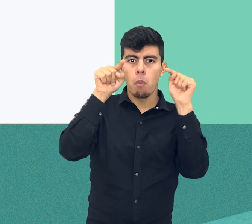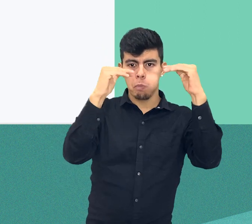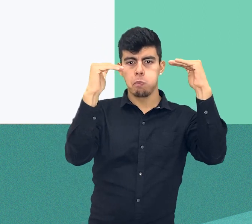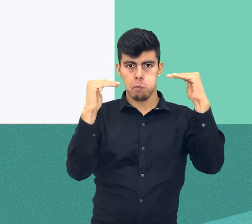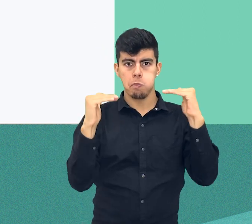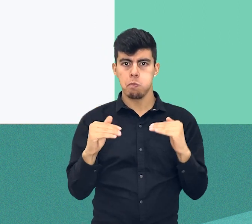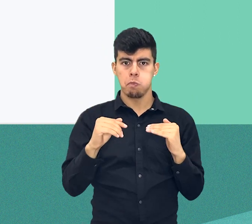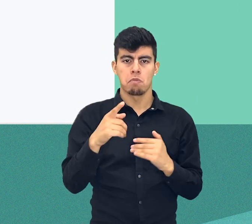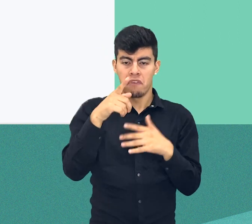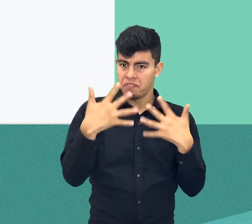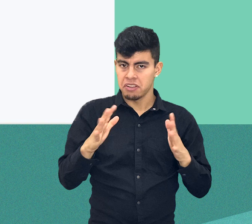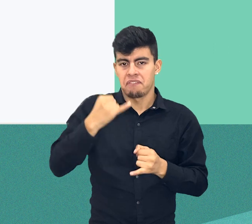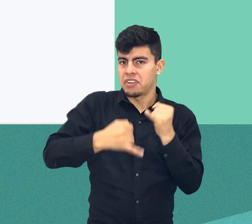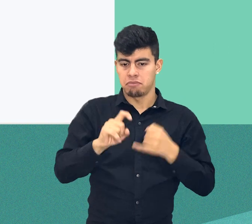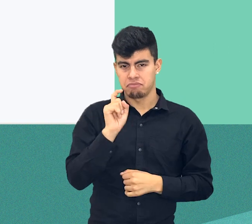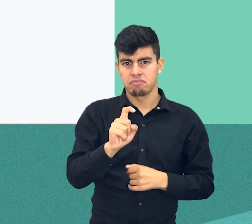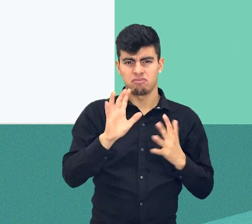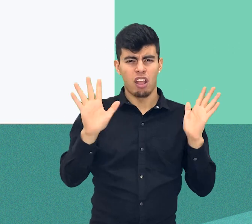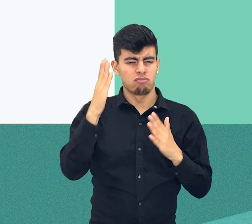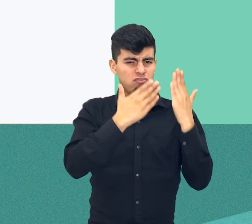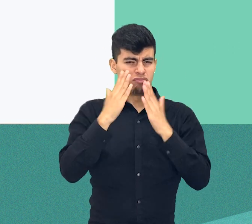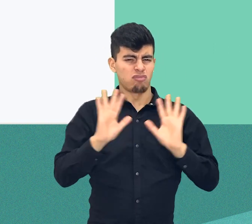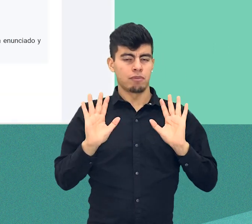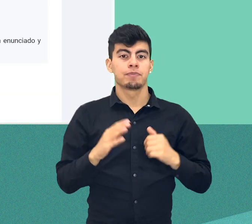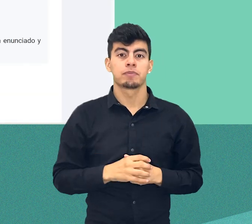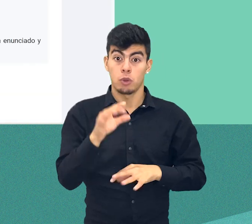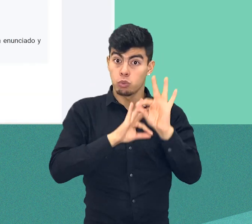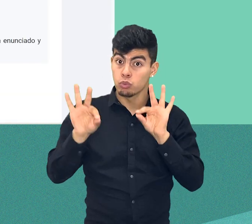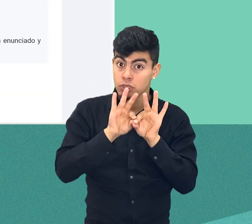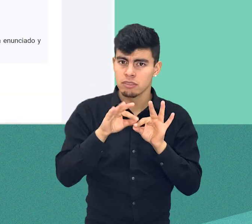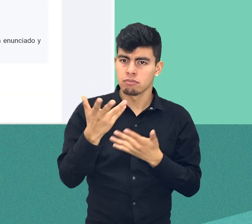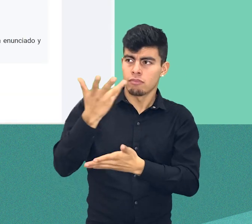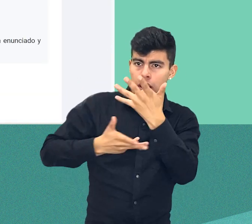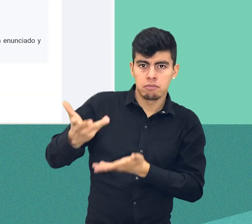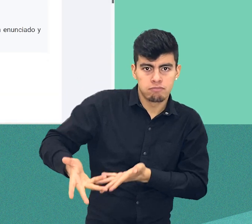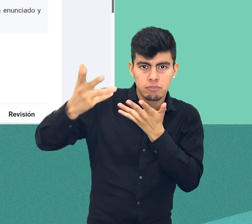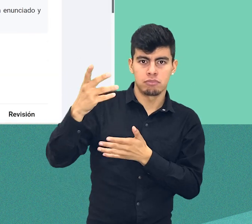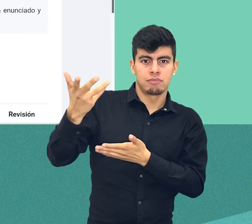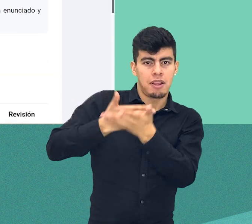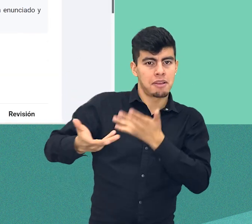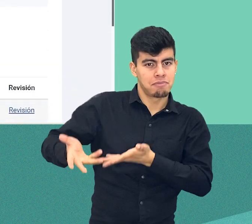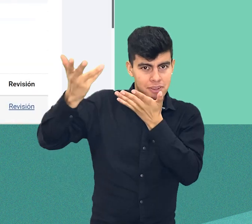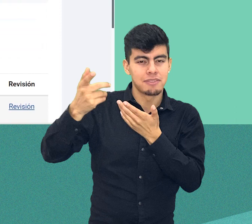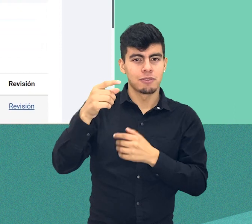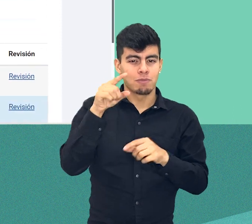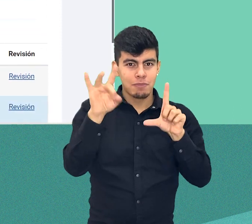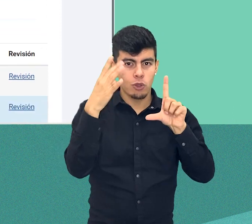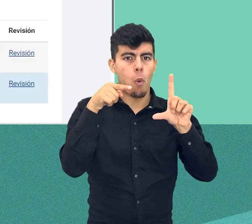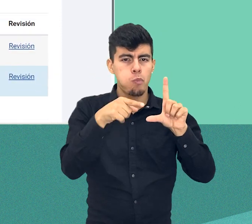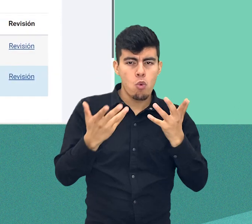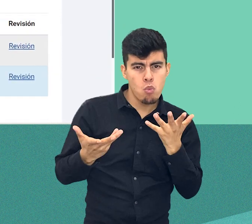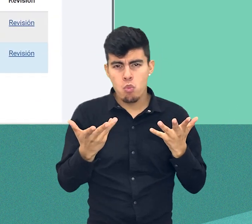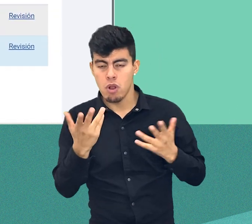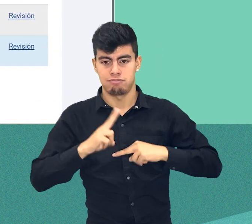terminado, hacemos clic en Finalizar revisión. Conocer la calificación y retroalimentación es importante para el desarrollo de